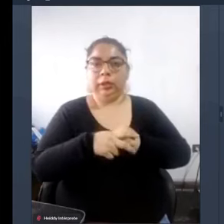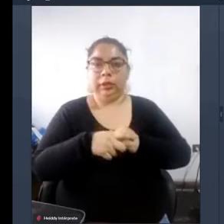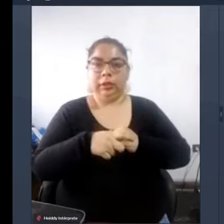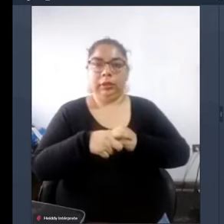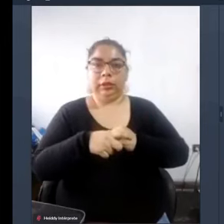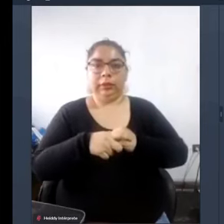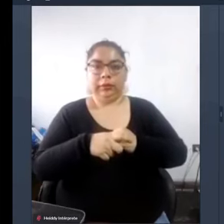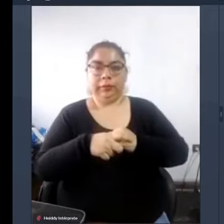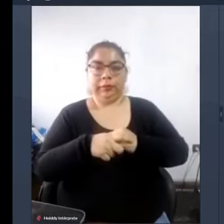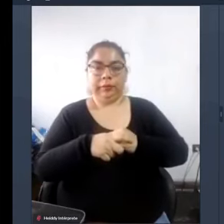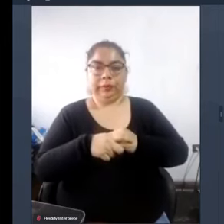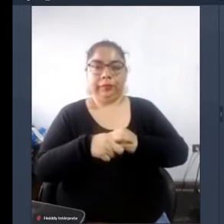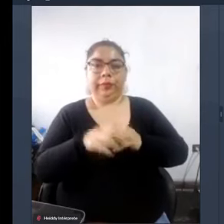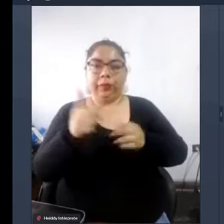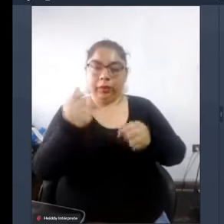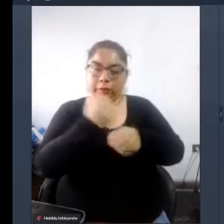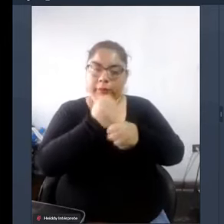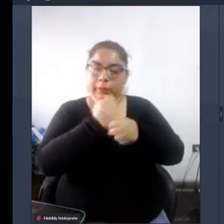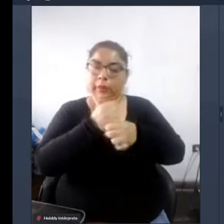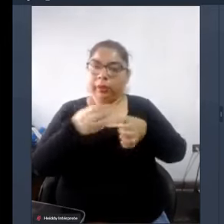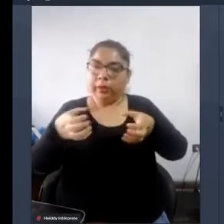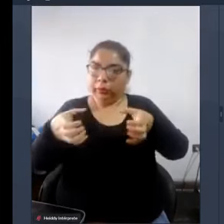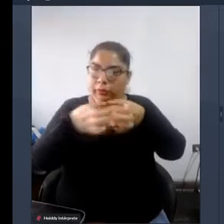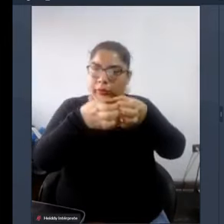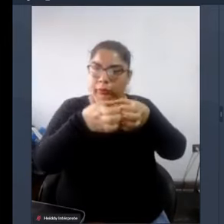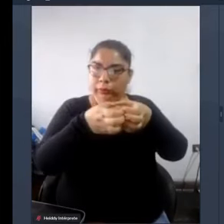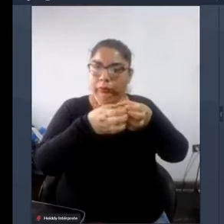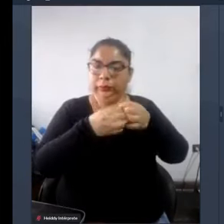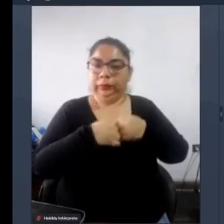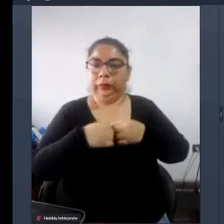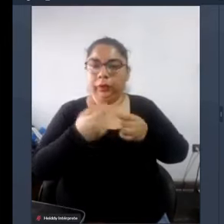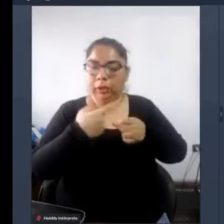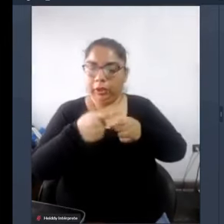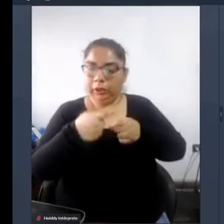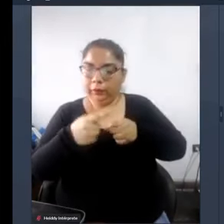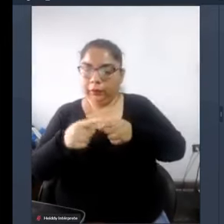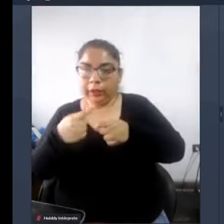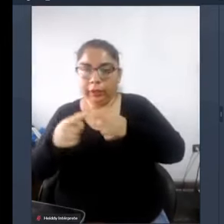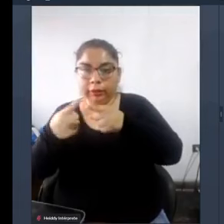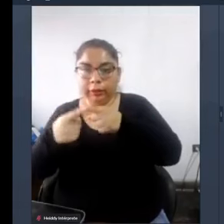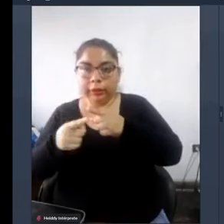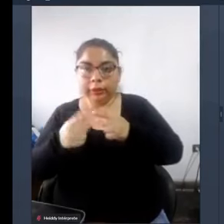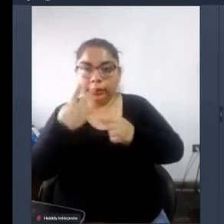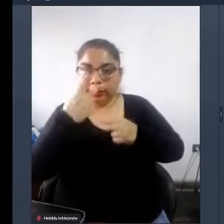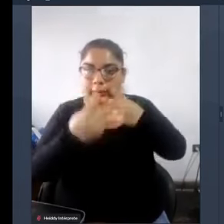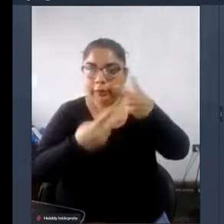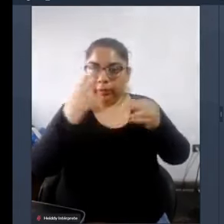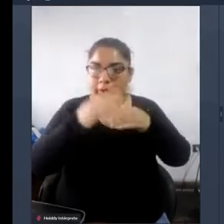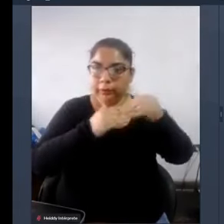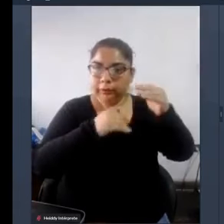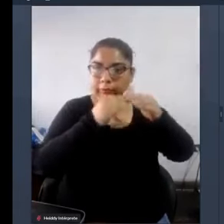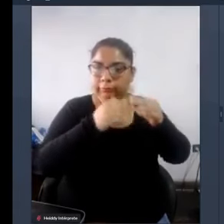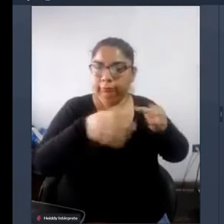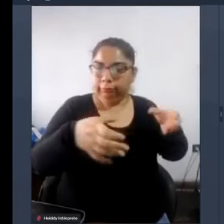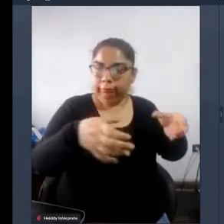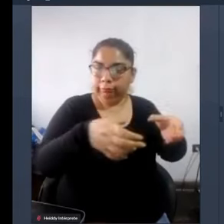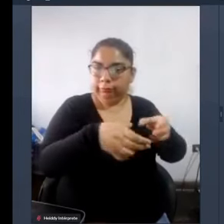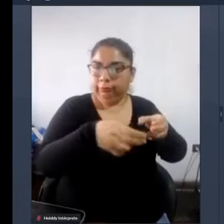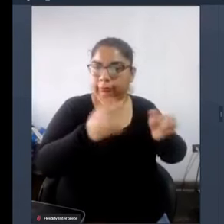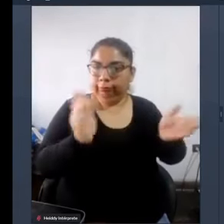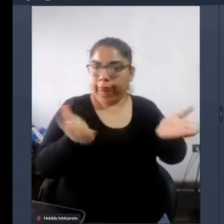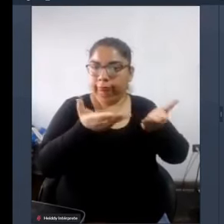debemos trabajar juntos varios aspectos que tienen que ver con la construcción de ciudades ciudades sostenibles